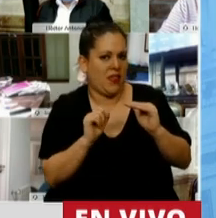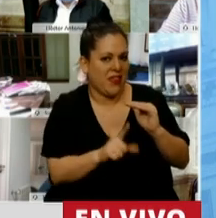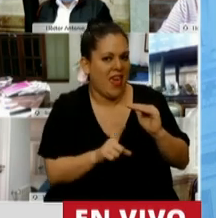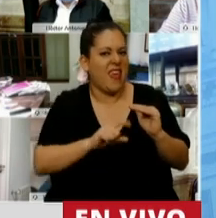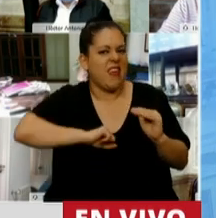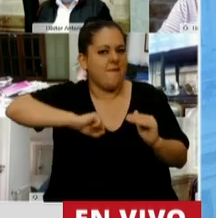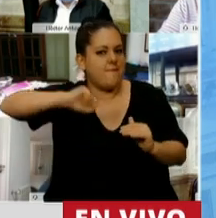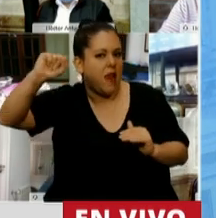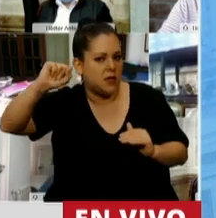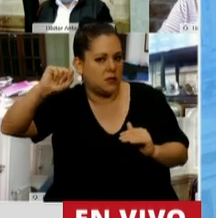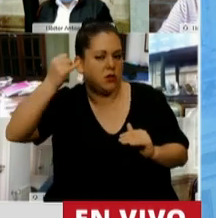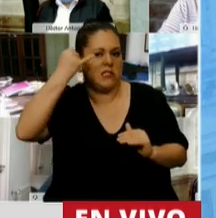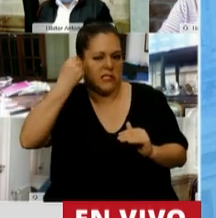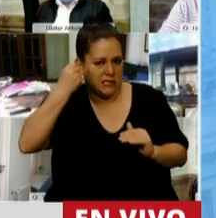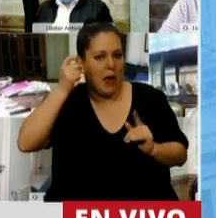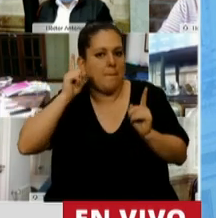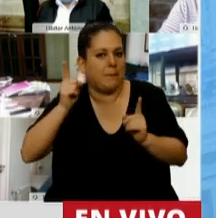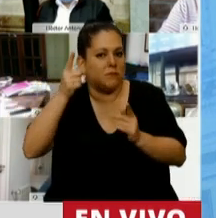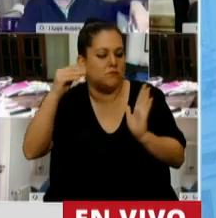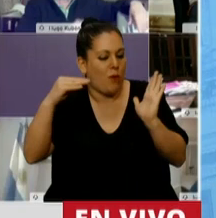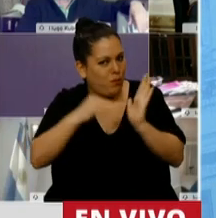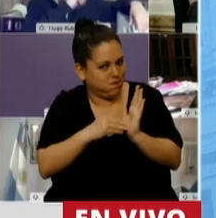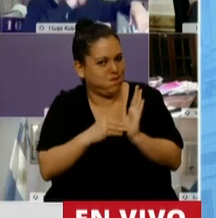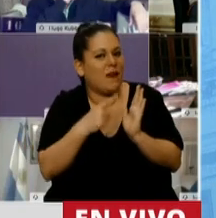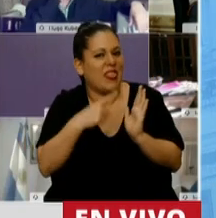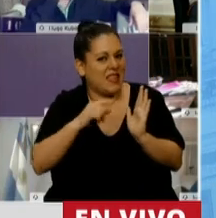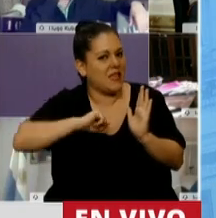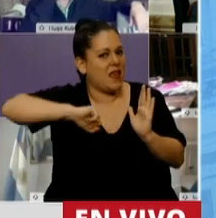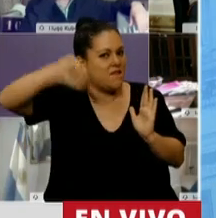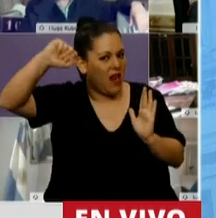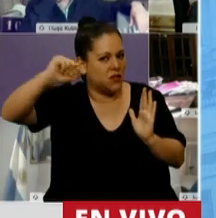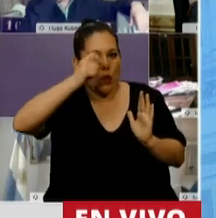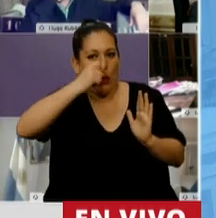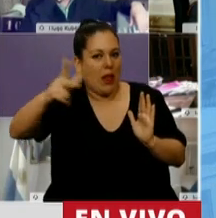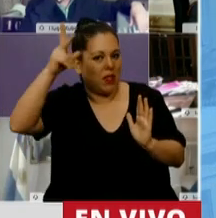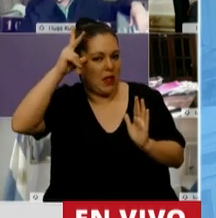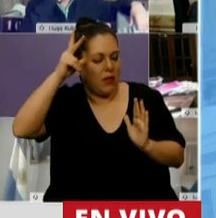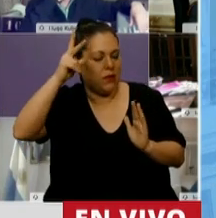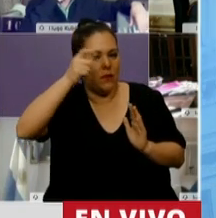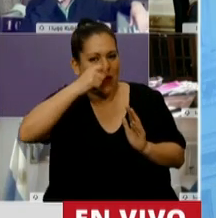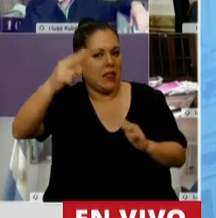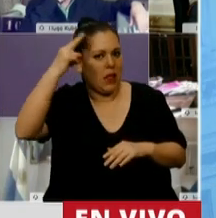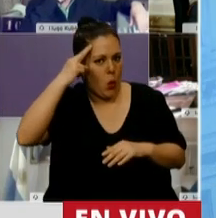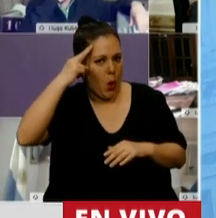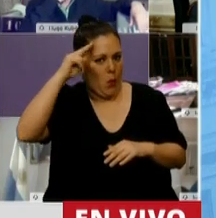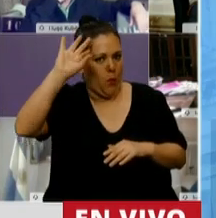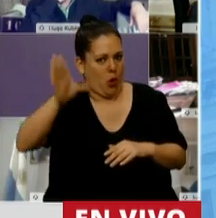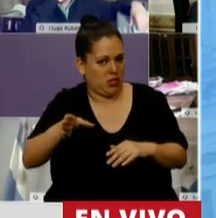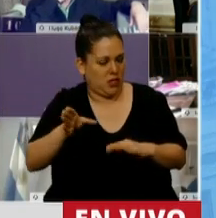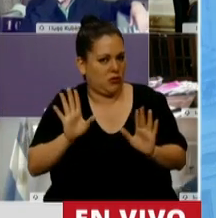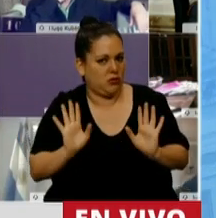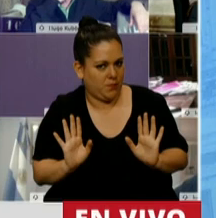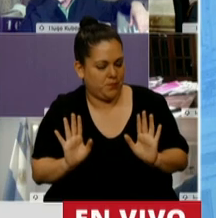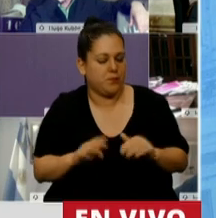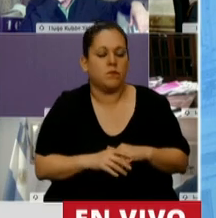inflación declarado en el propio presupuesto esperable, que es de un 29%. En el